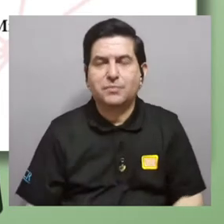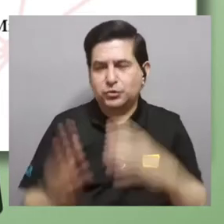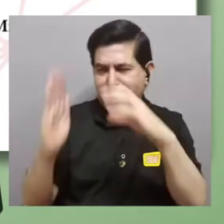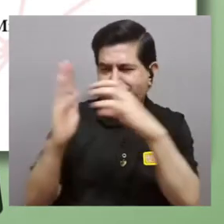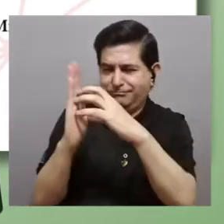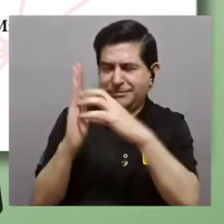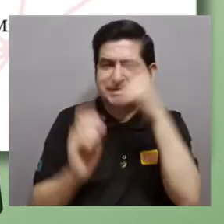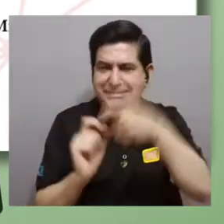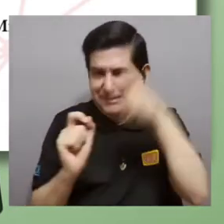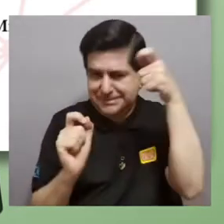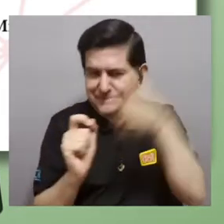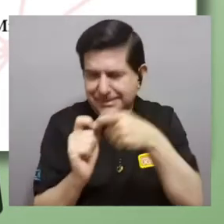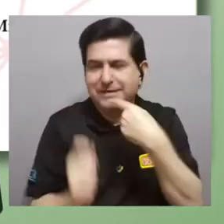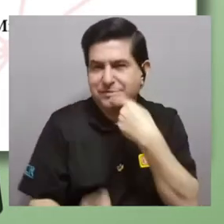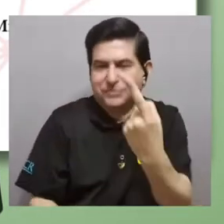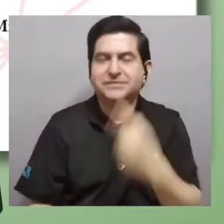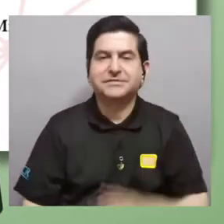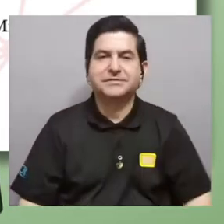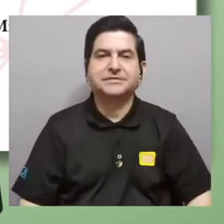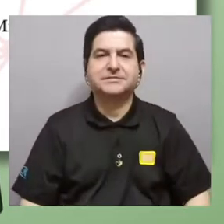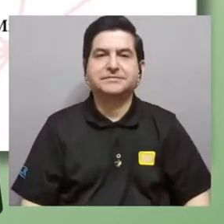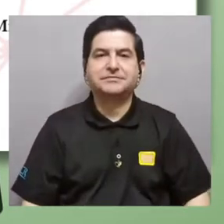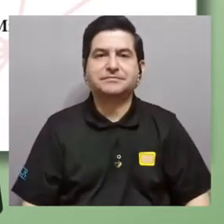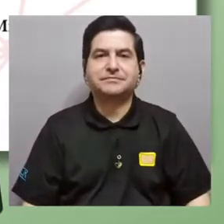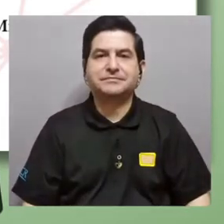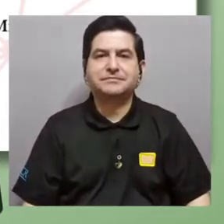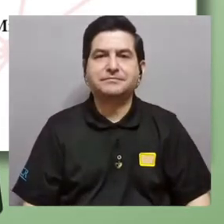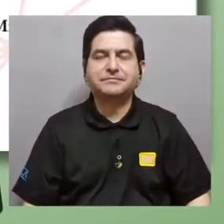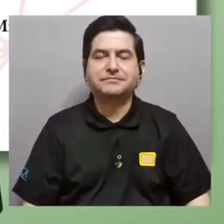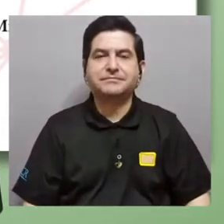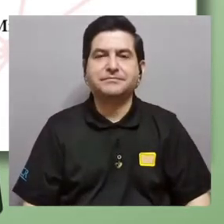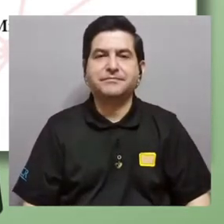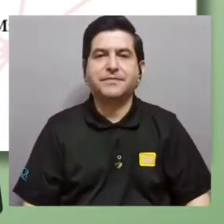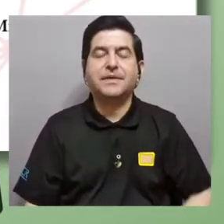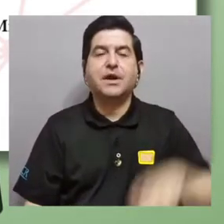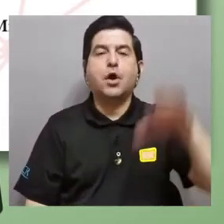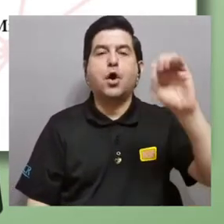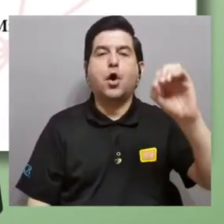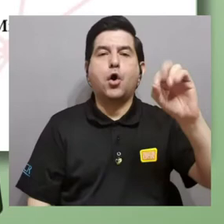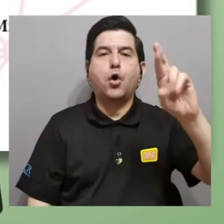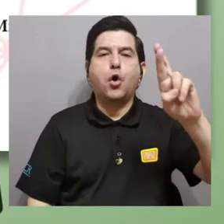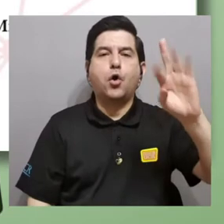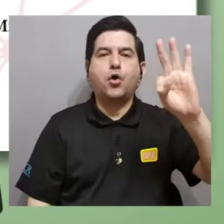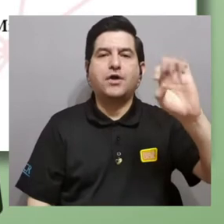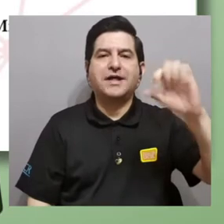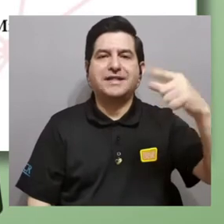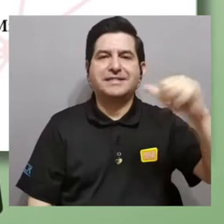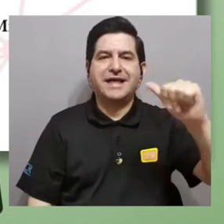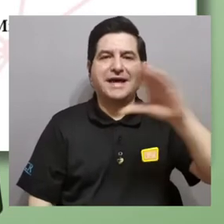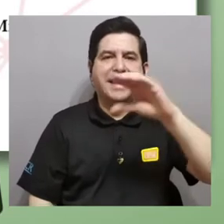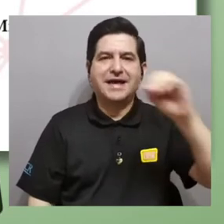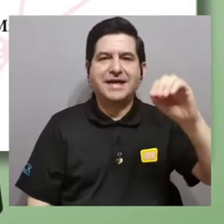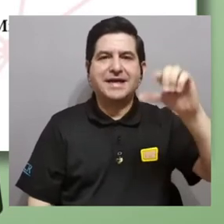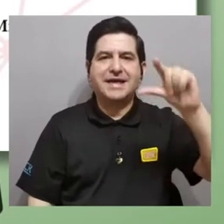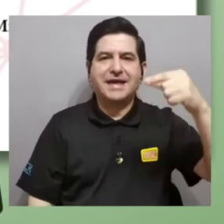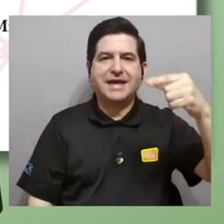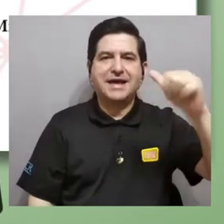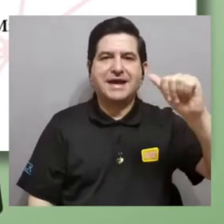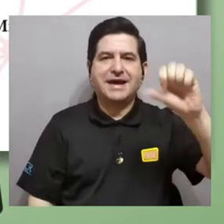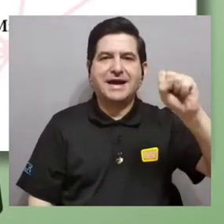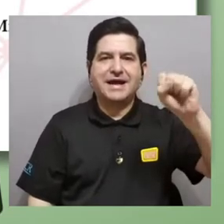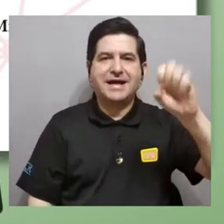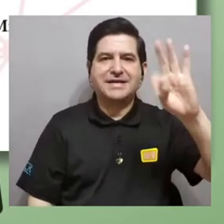textualizar y puntualizar esto, en este tipo de charlas, de Ortega y Gasset, que es uno de